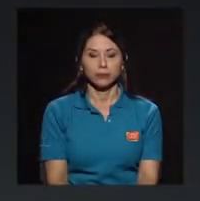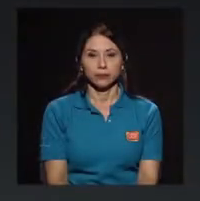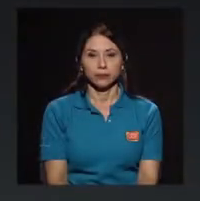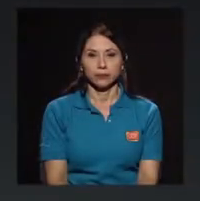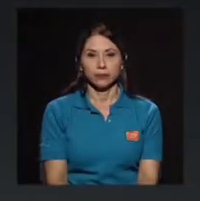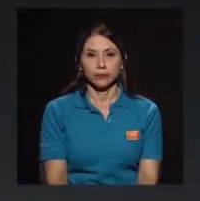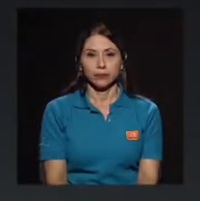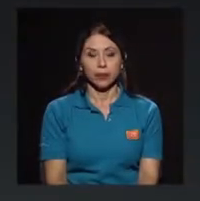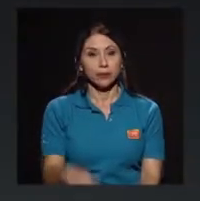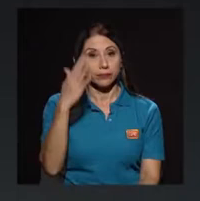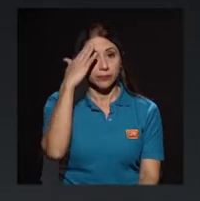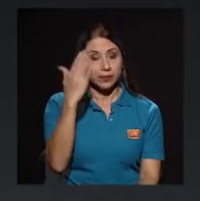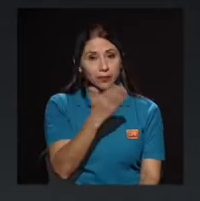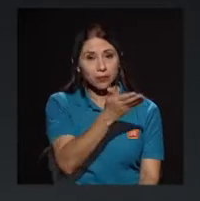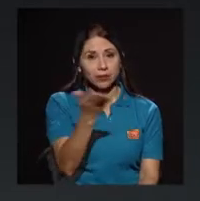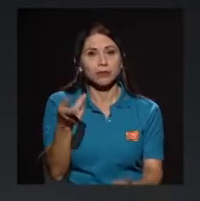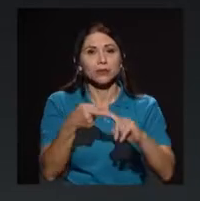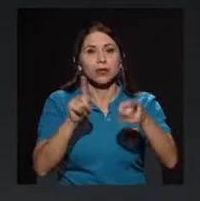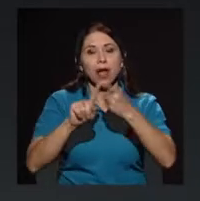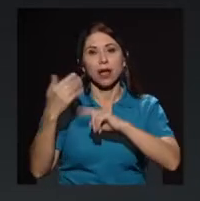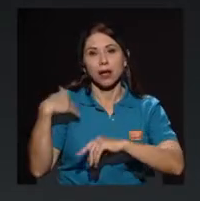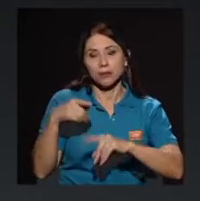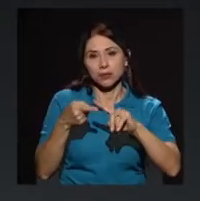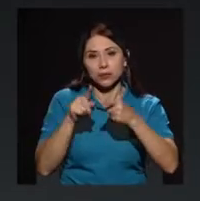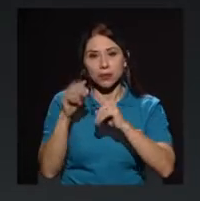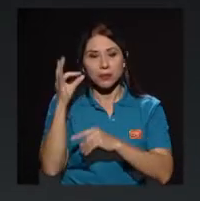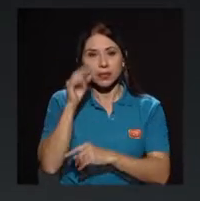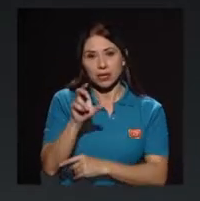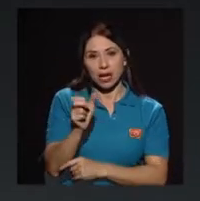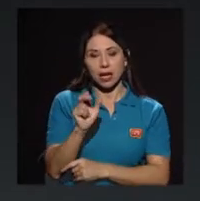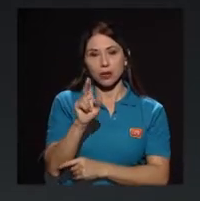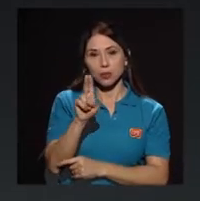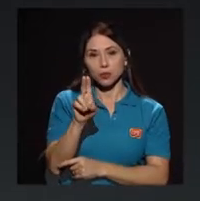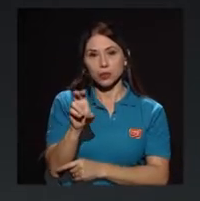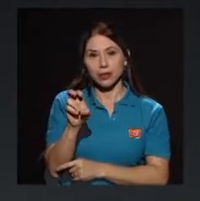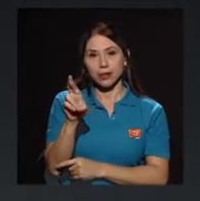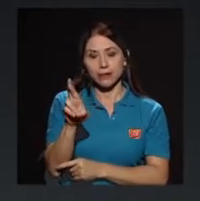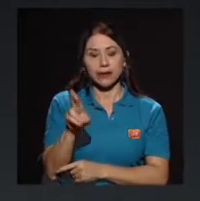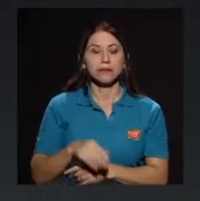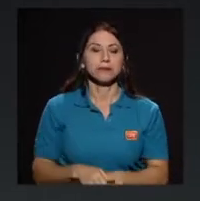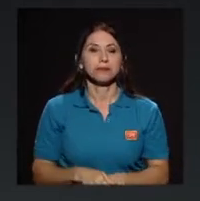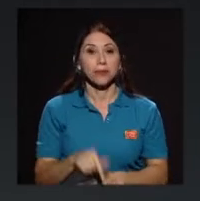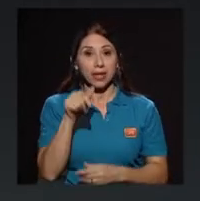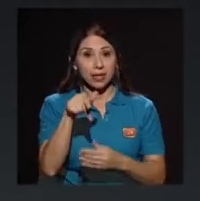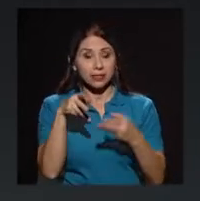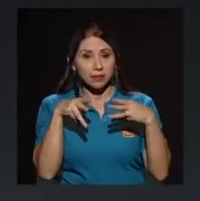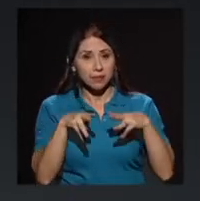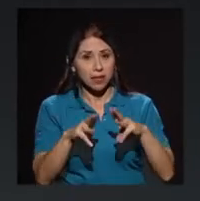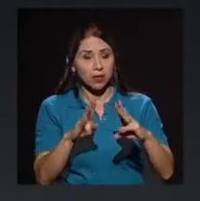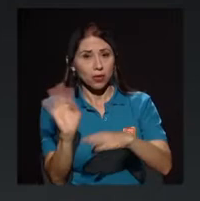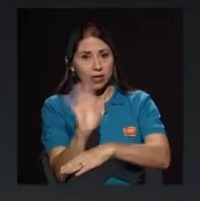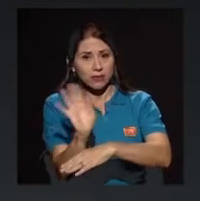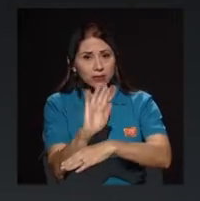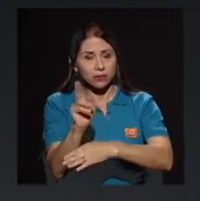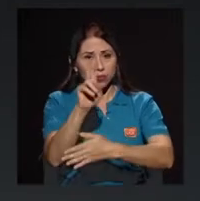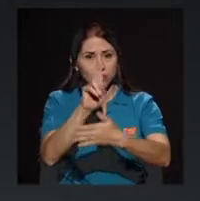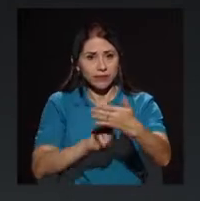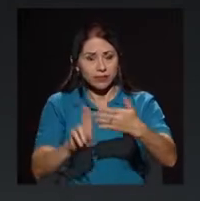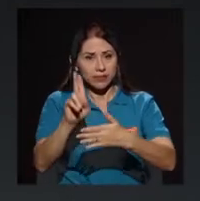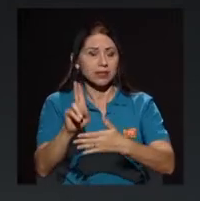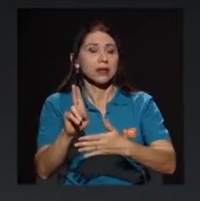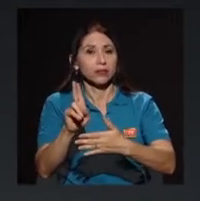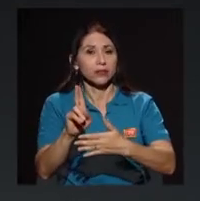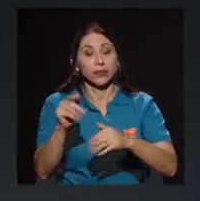Los saludamos, amigas y amigos de Canal UCR. Este medio televisivo universitario